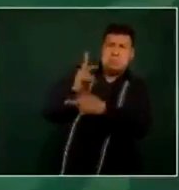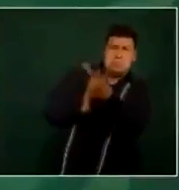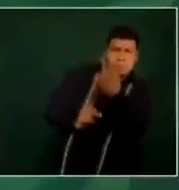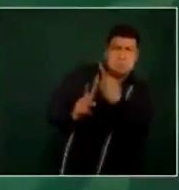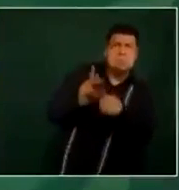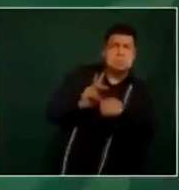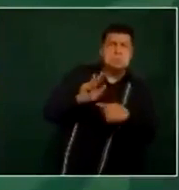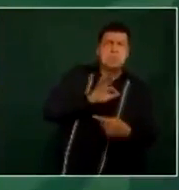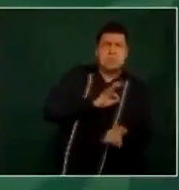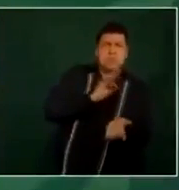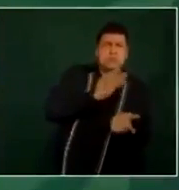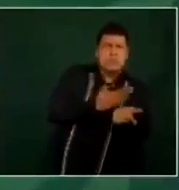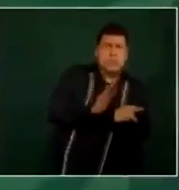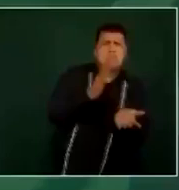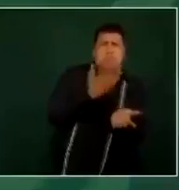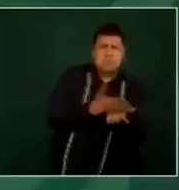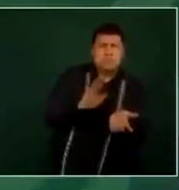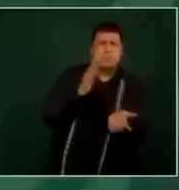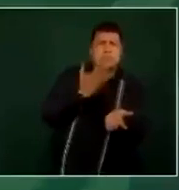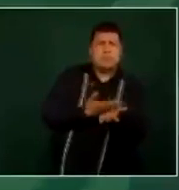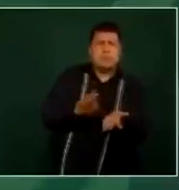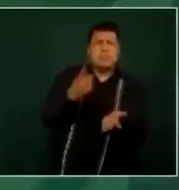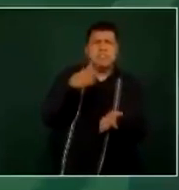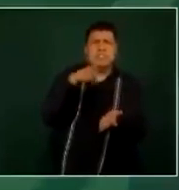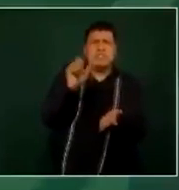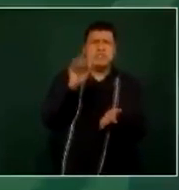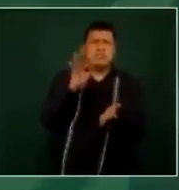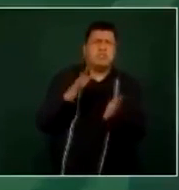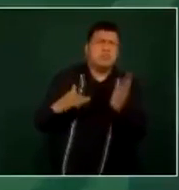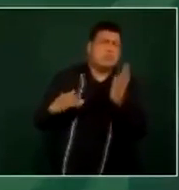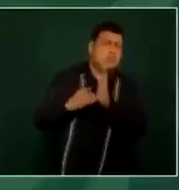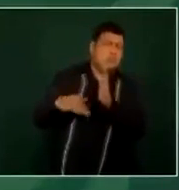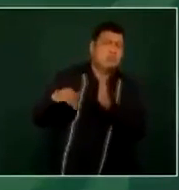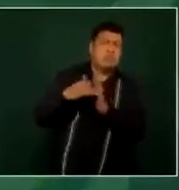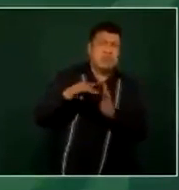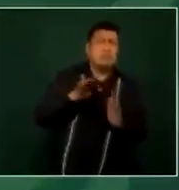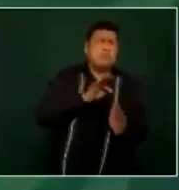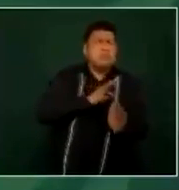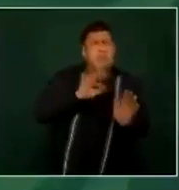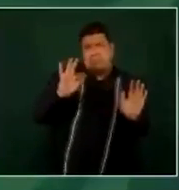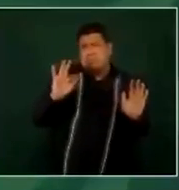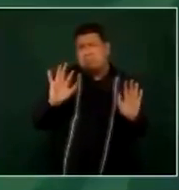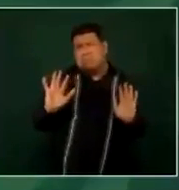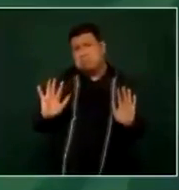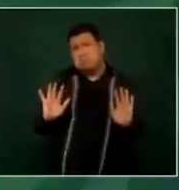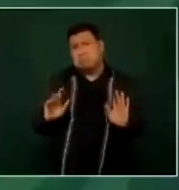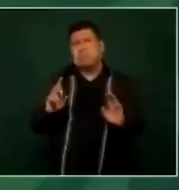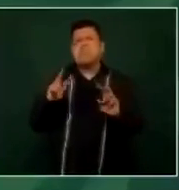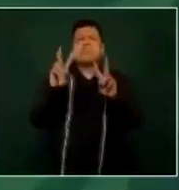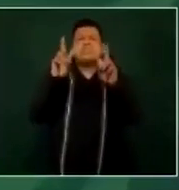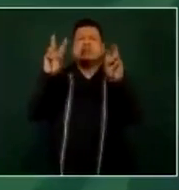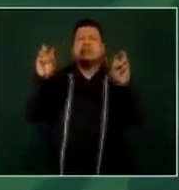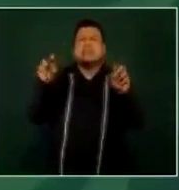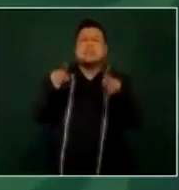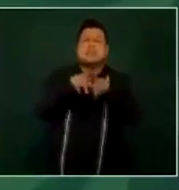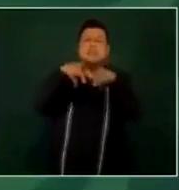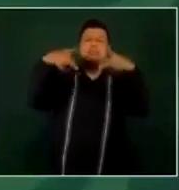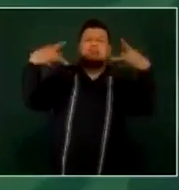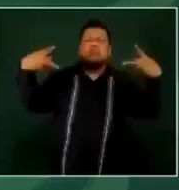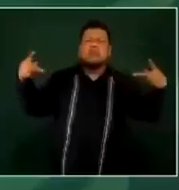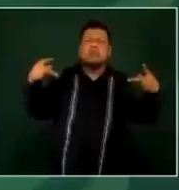créditos, estos 150 millones. Entonces, es una nota de un periodista